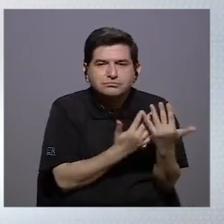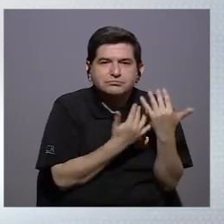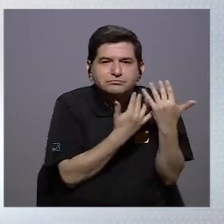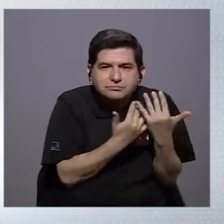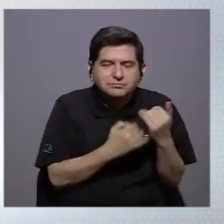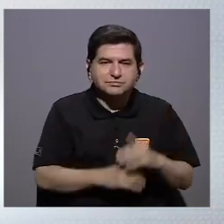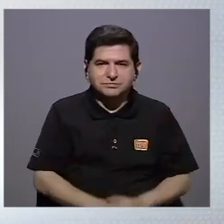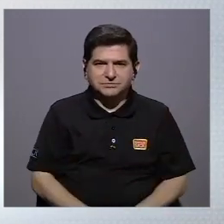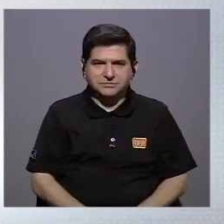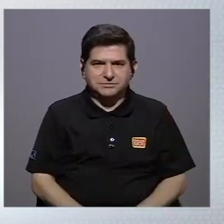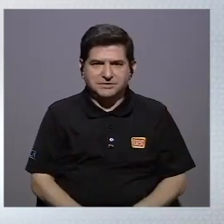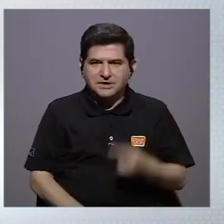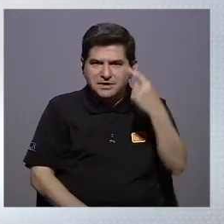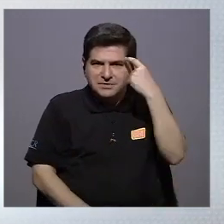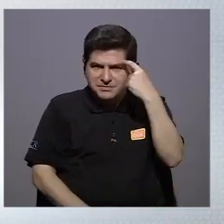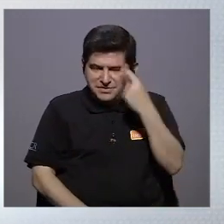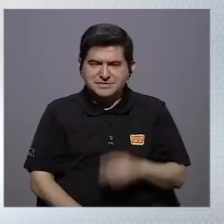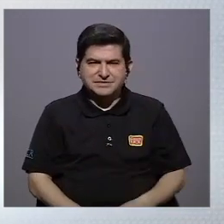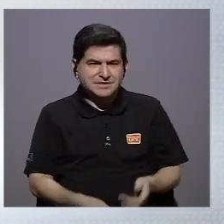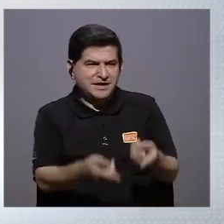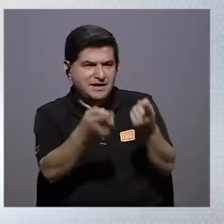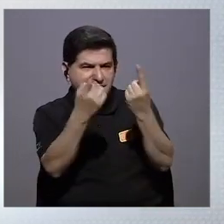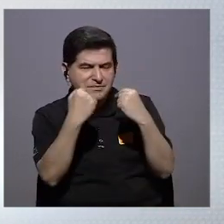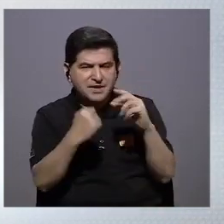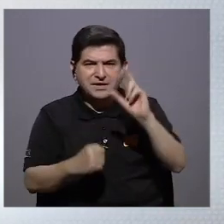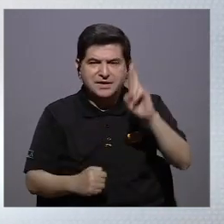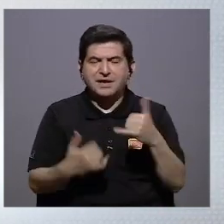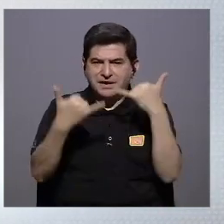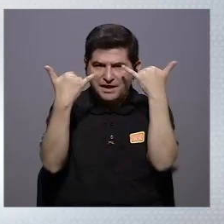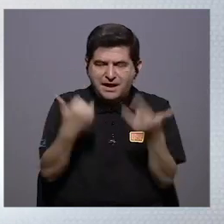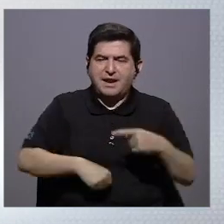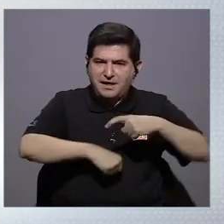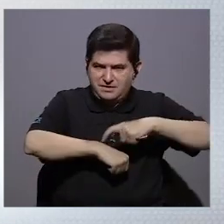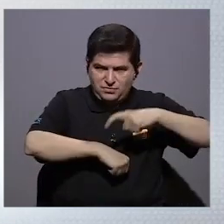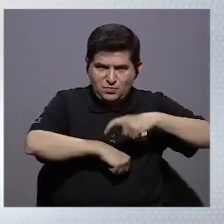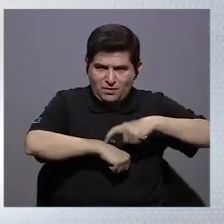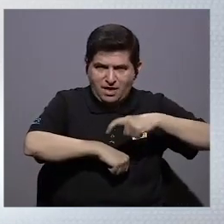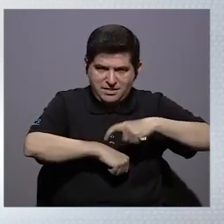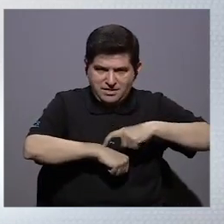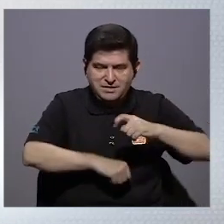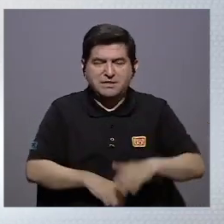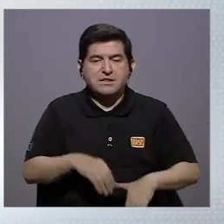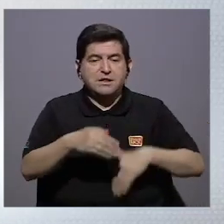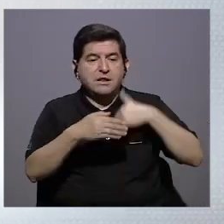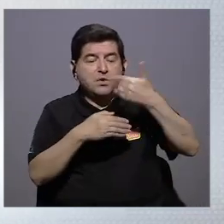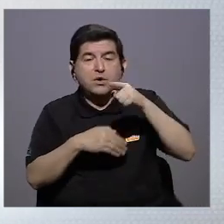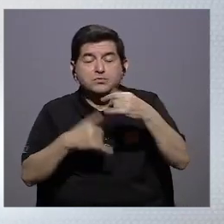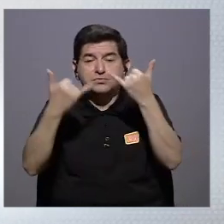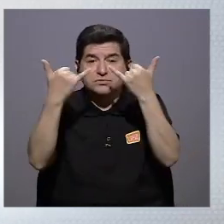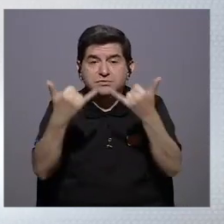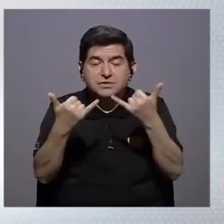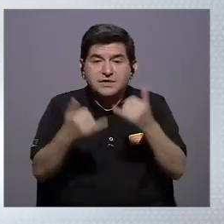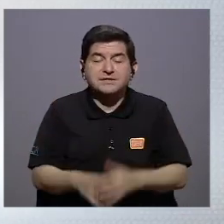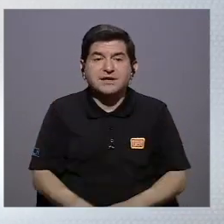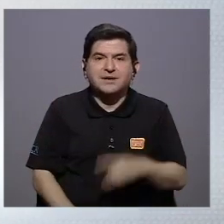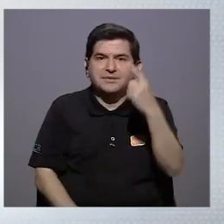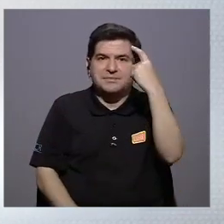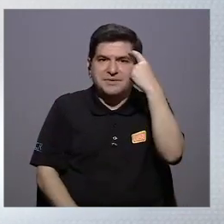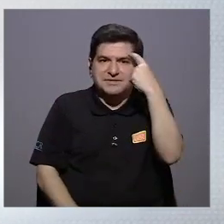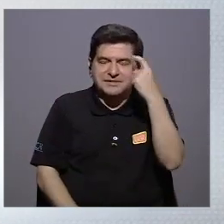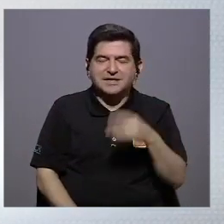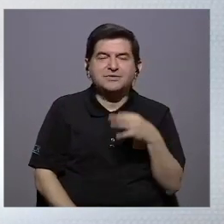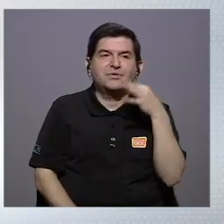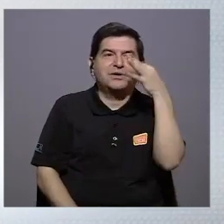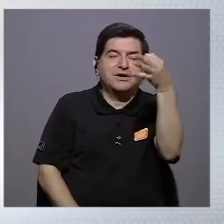¿cómo sería traerle a Costa Rica al presente después de que usted está casualmente en el futuro